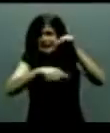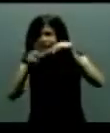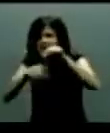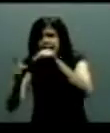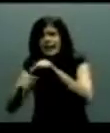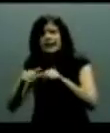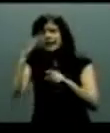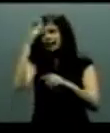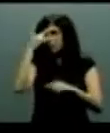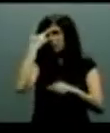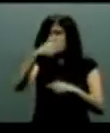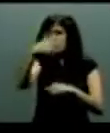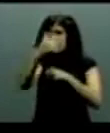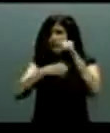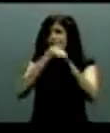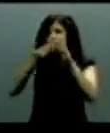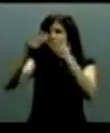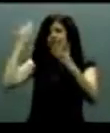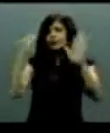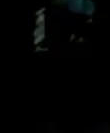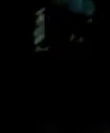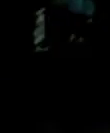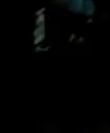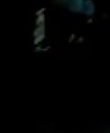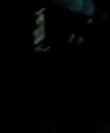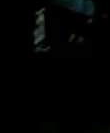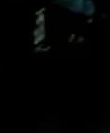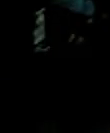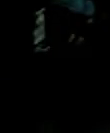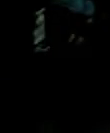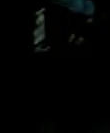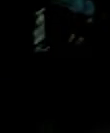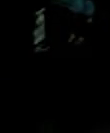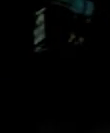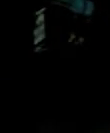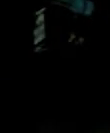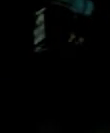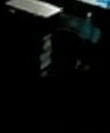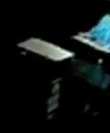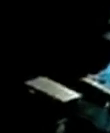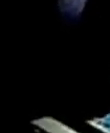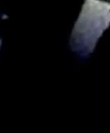Y ya para finalizar, el candidato de la izquierda exhortó a sus seguidores a no confiarse.